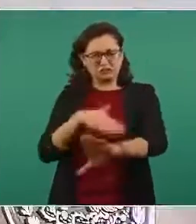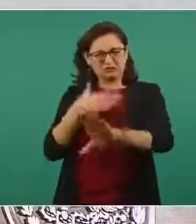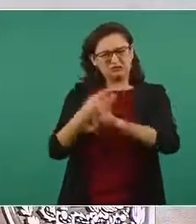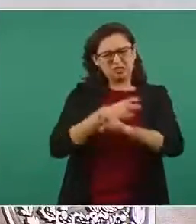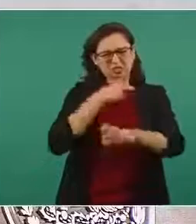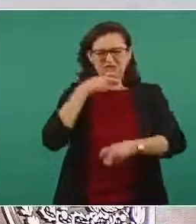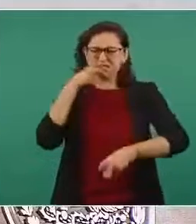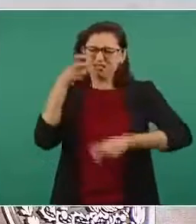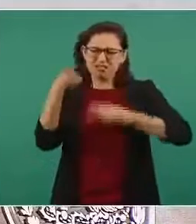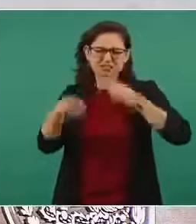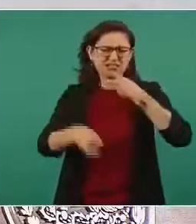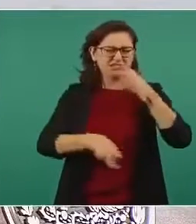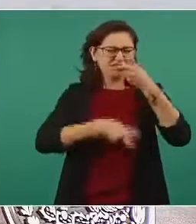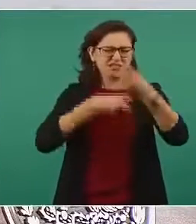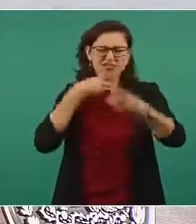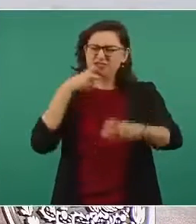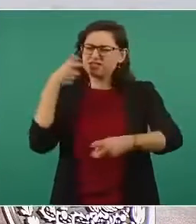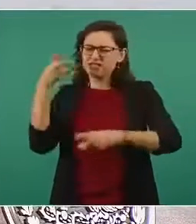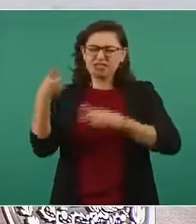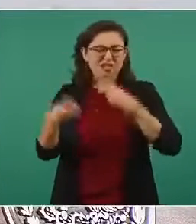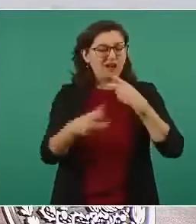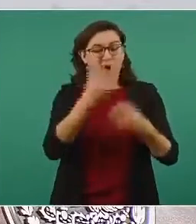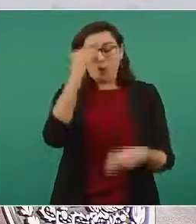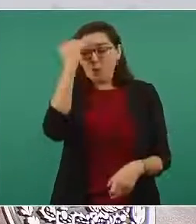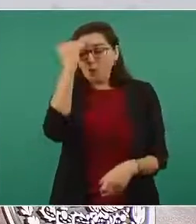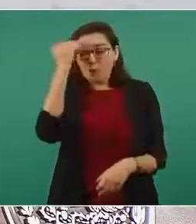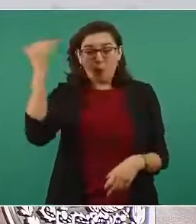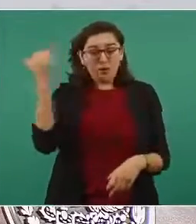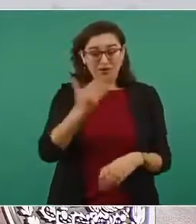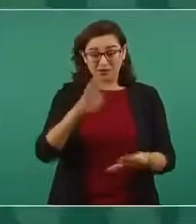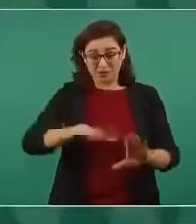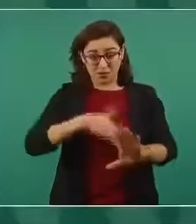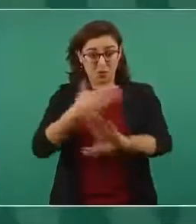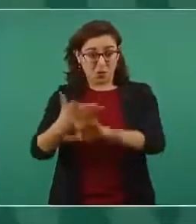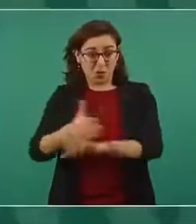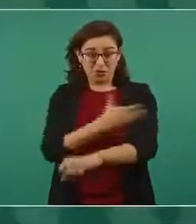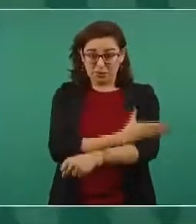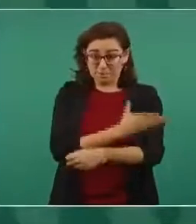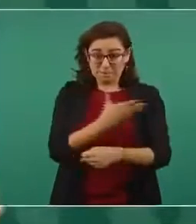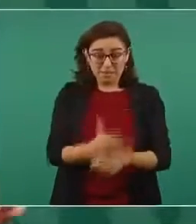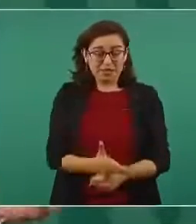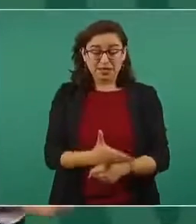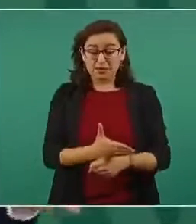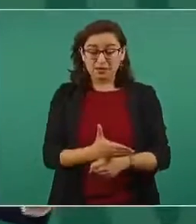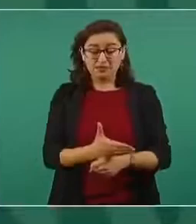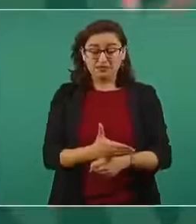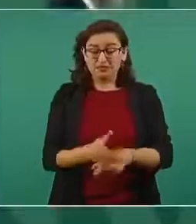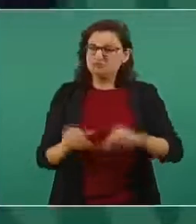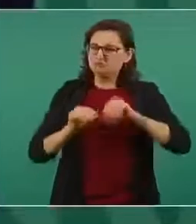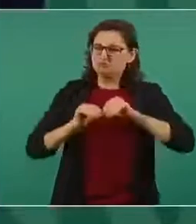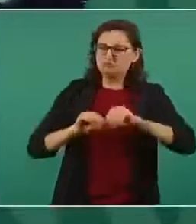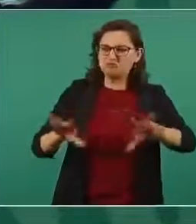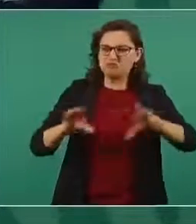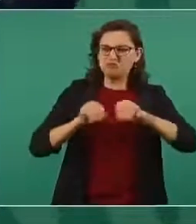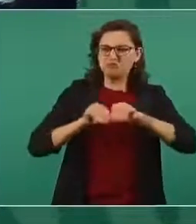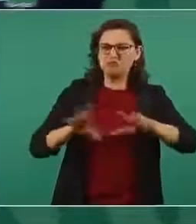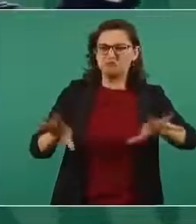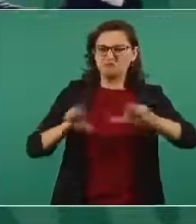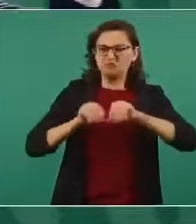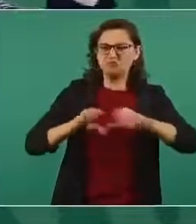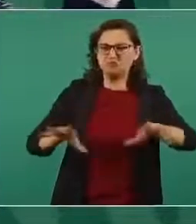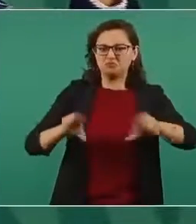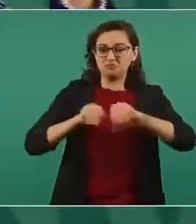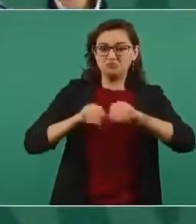campaña infame en su contra, prepararon el terreno,